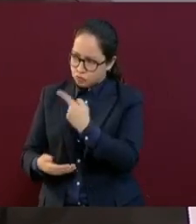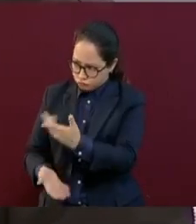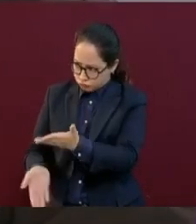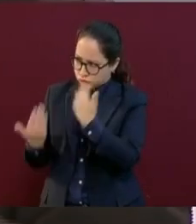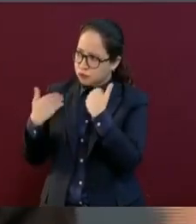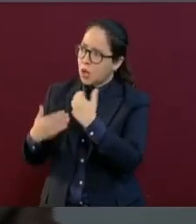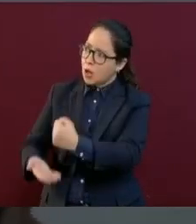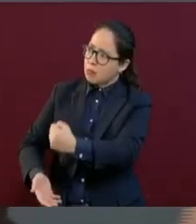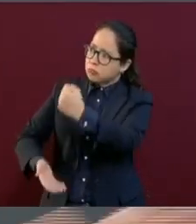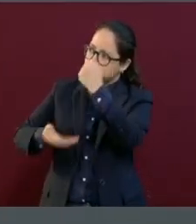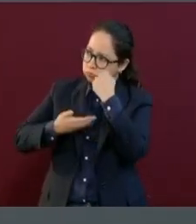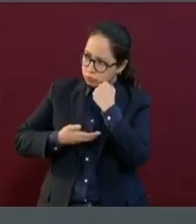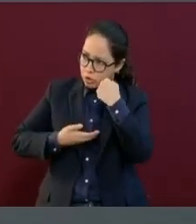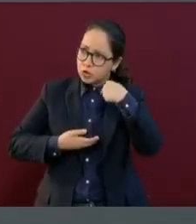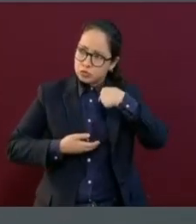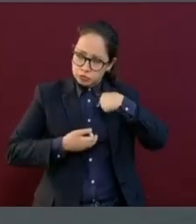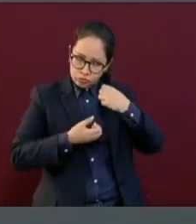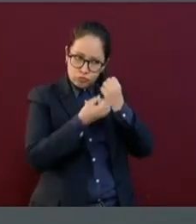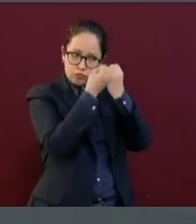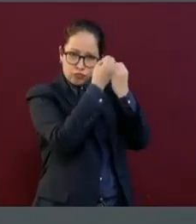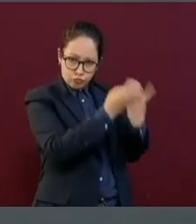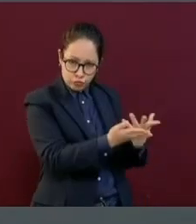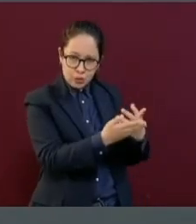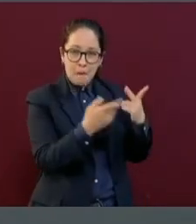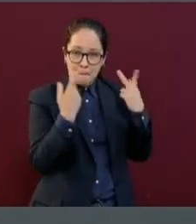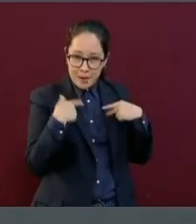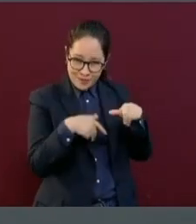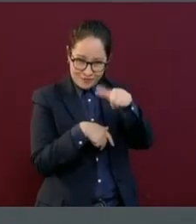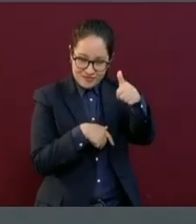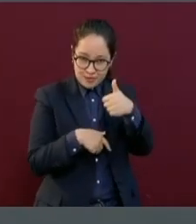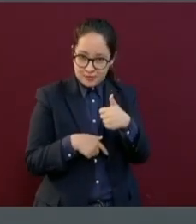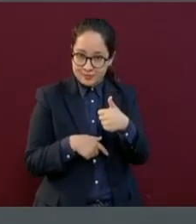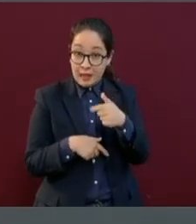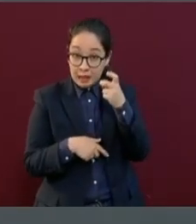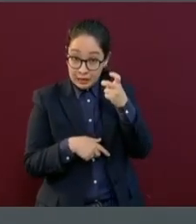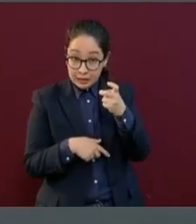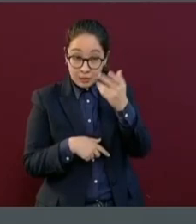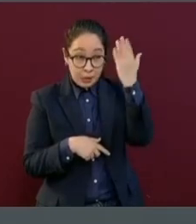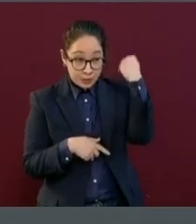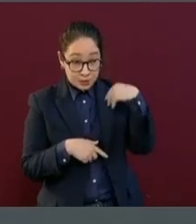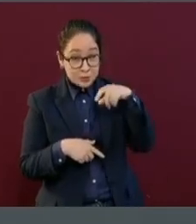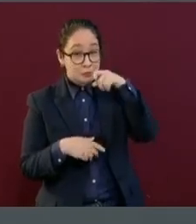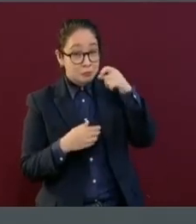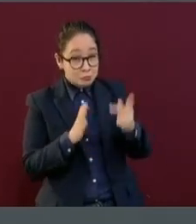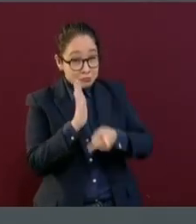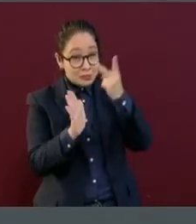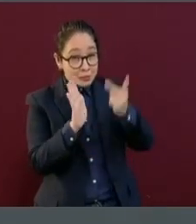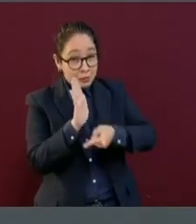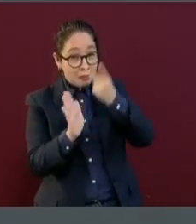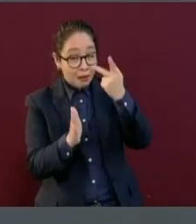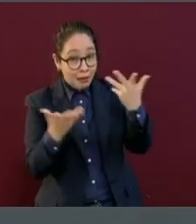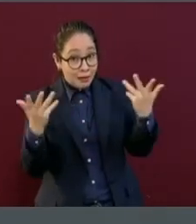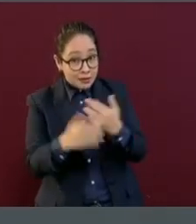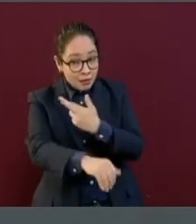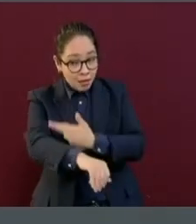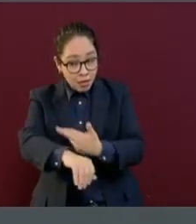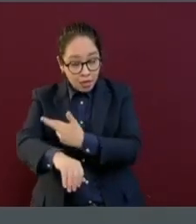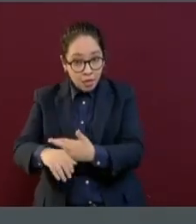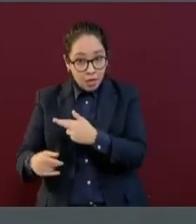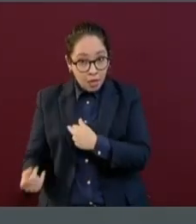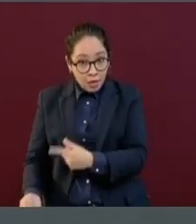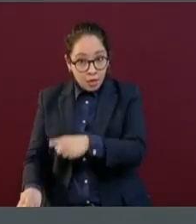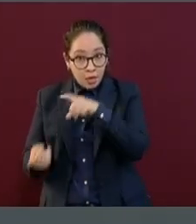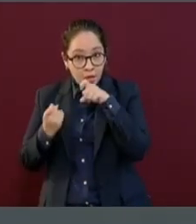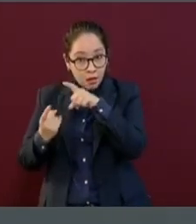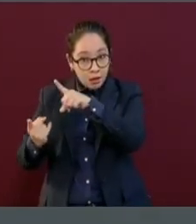A eso se dedicaban. Pero por esa gestión cobraban y no sólo eso,